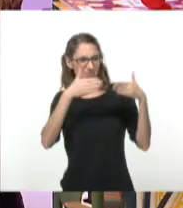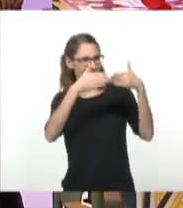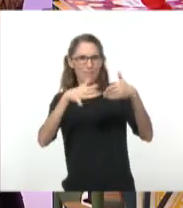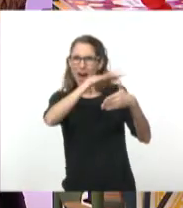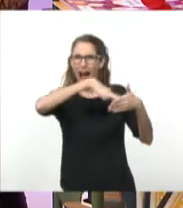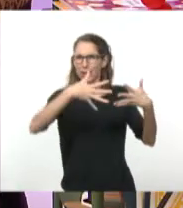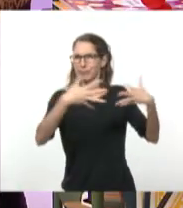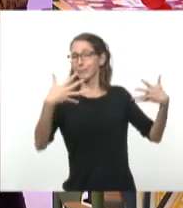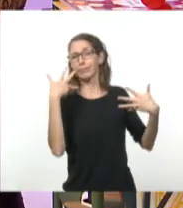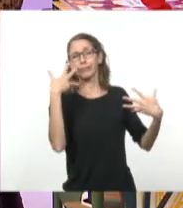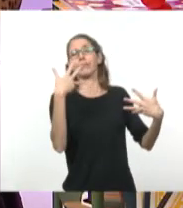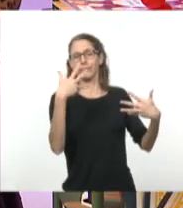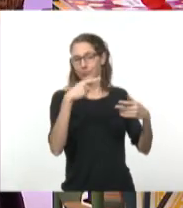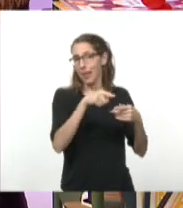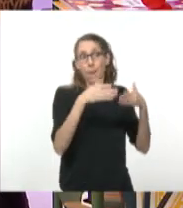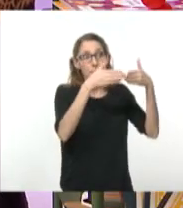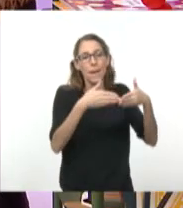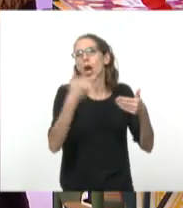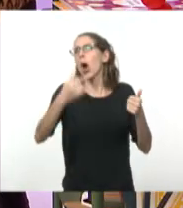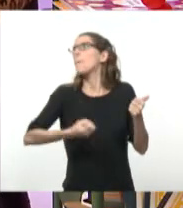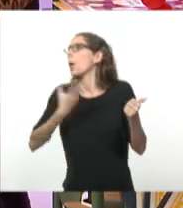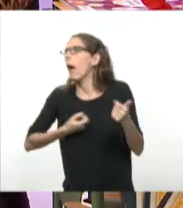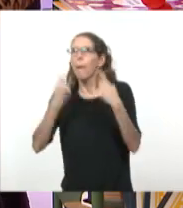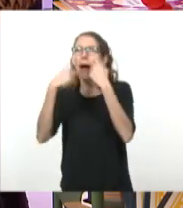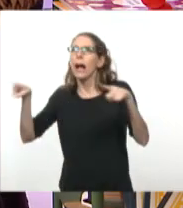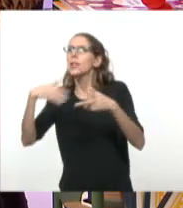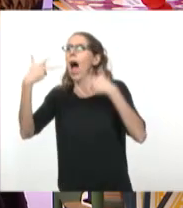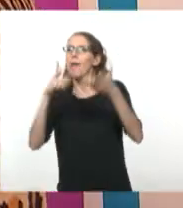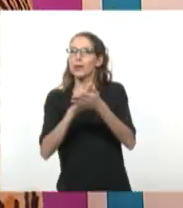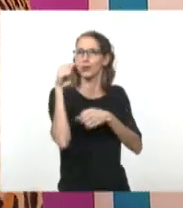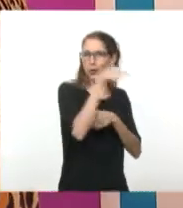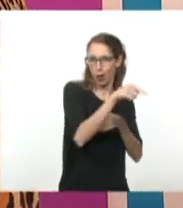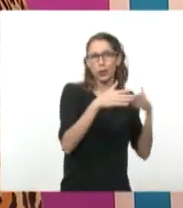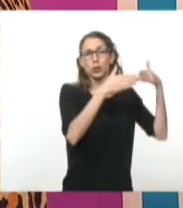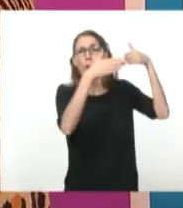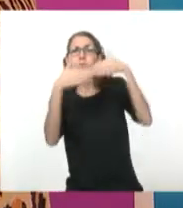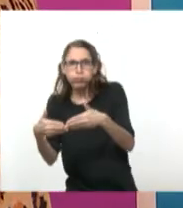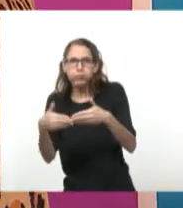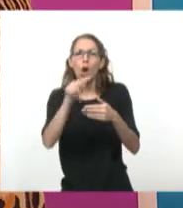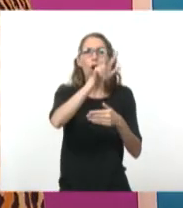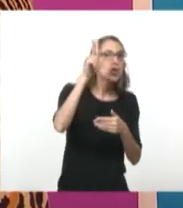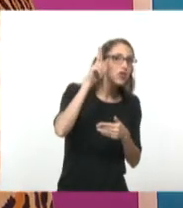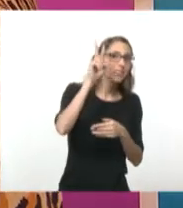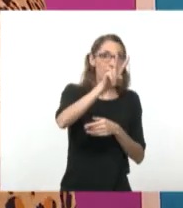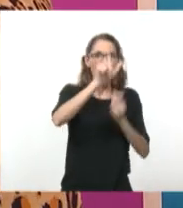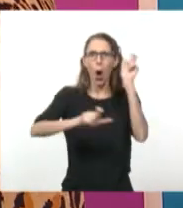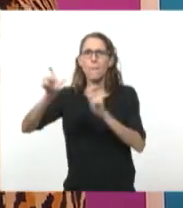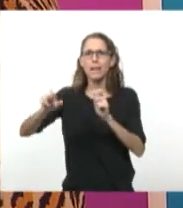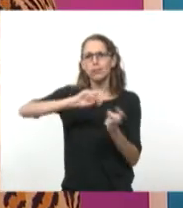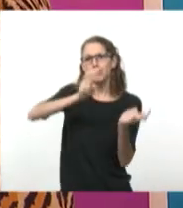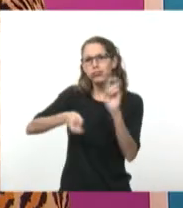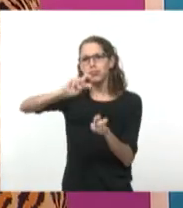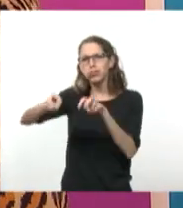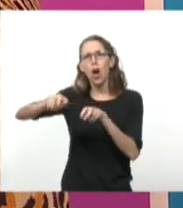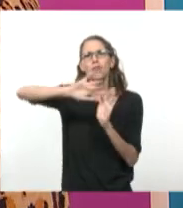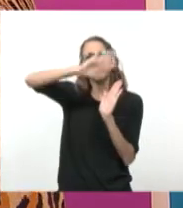barco que le han dedicado poemas y canciones, etc. Con 82 expedicionarios desembarcan en la Sierra Maestra, que